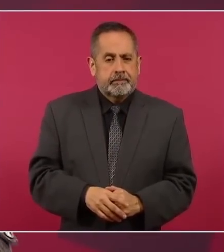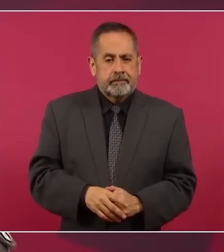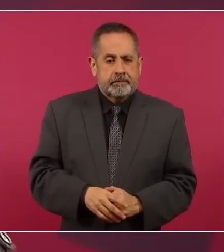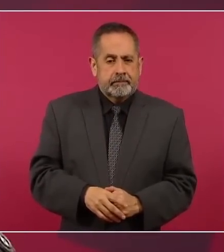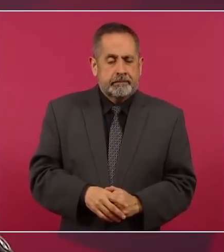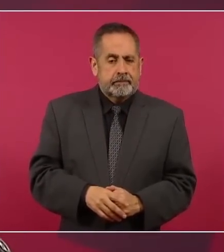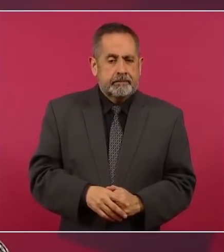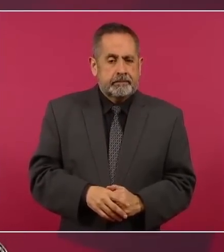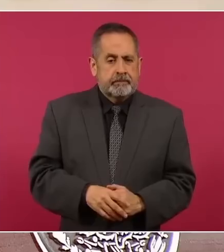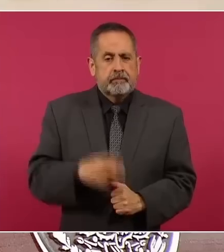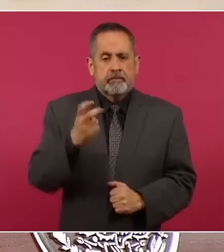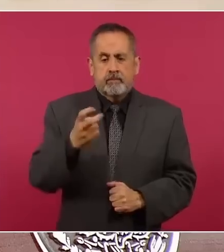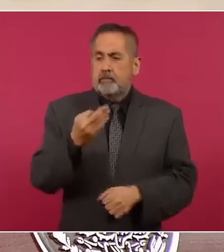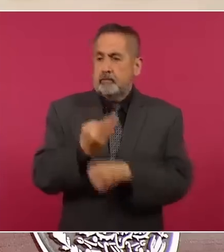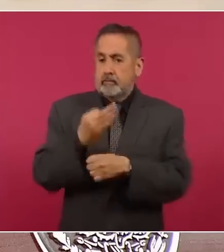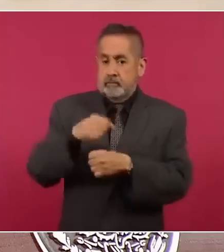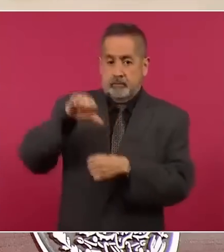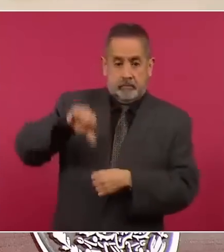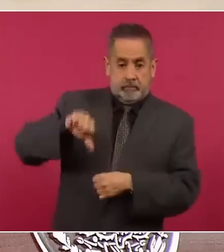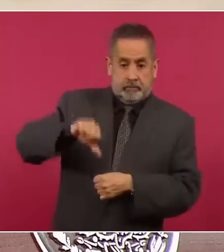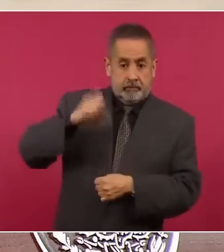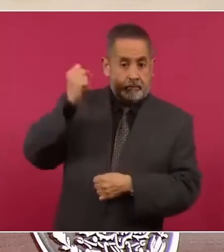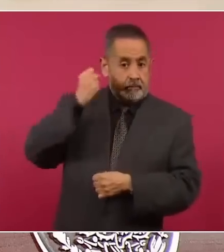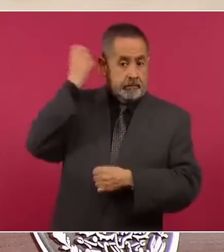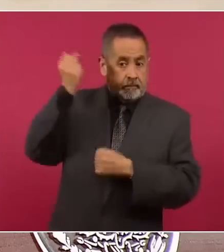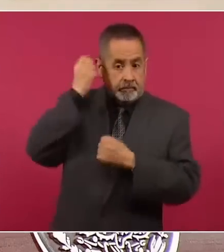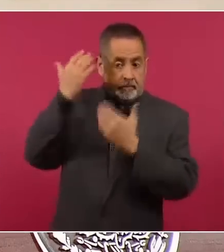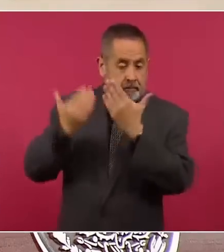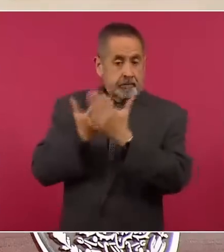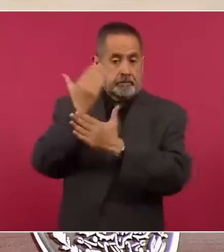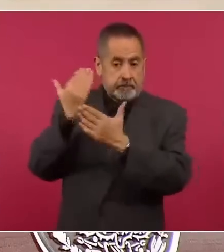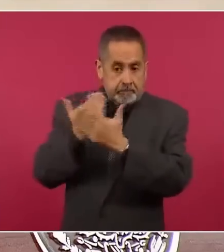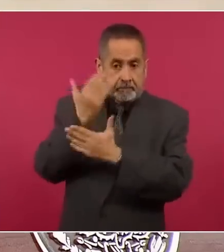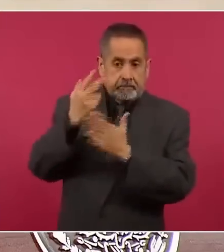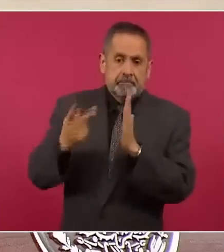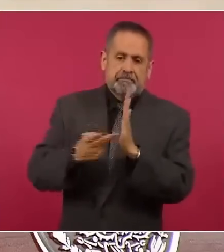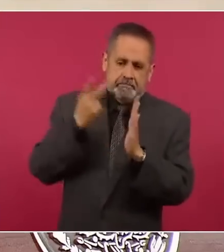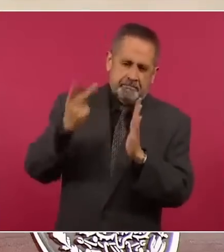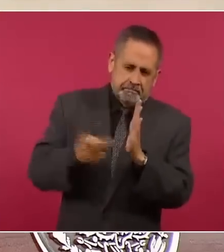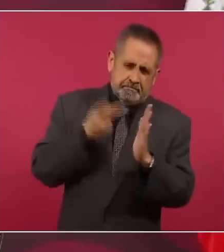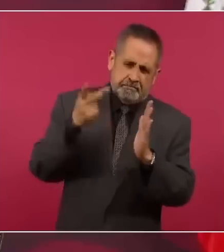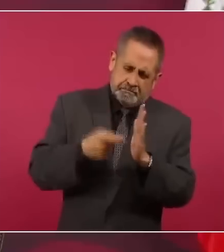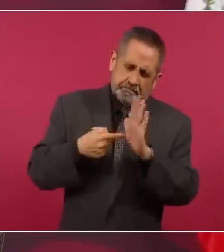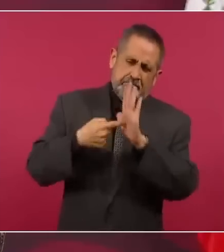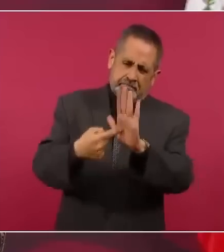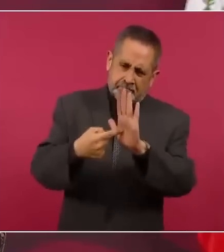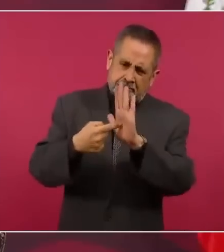Tiene que ver con el presidente measurements para tener los el proceso. Mañaneras se informa,